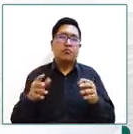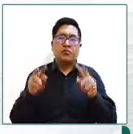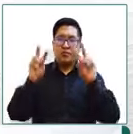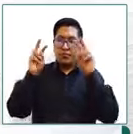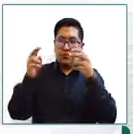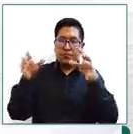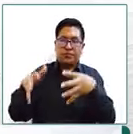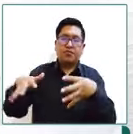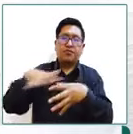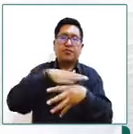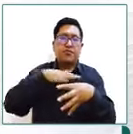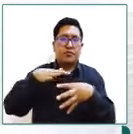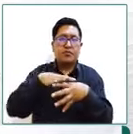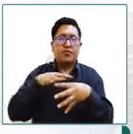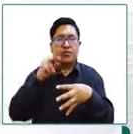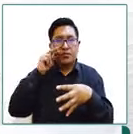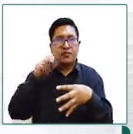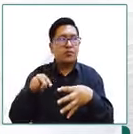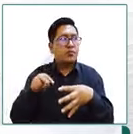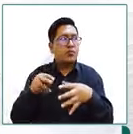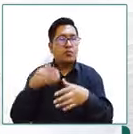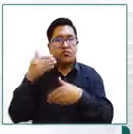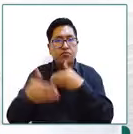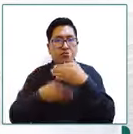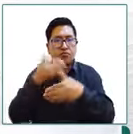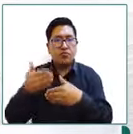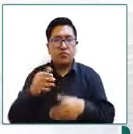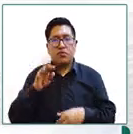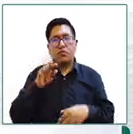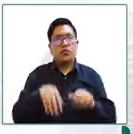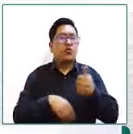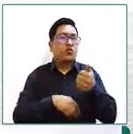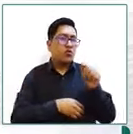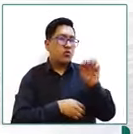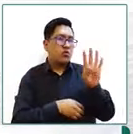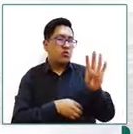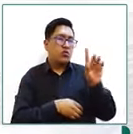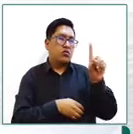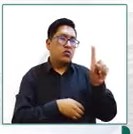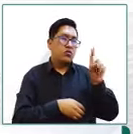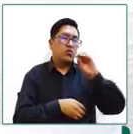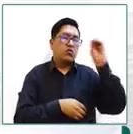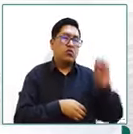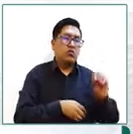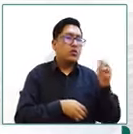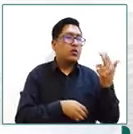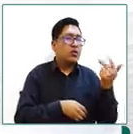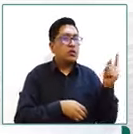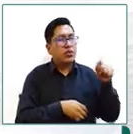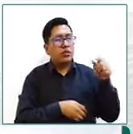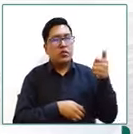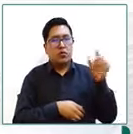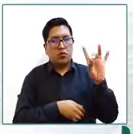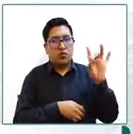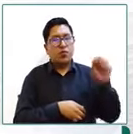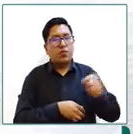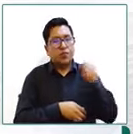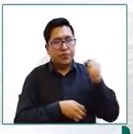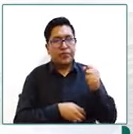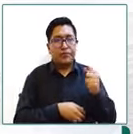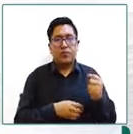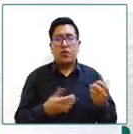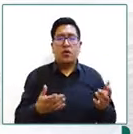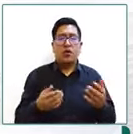trataría de relacionarse con este 49% de adolescentes de 13 a 18 años el